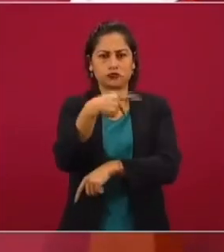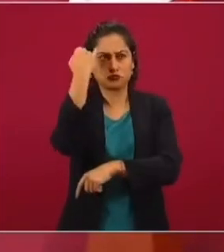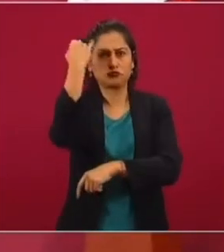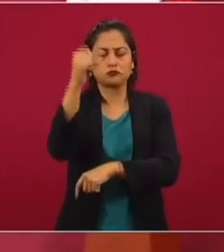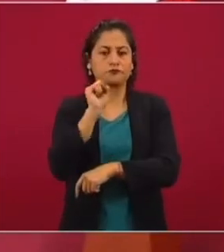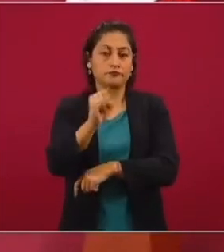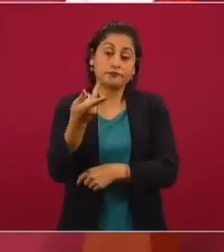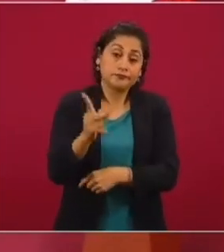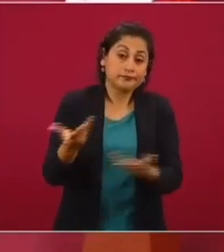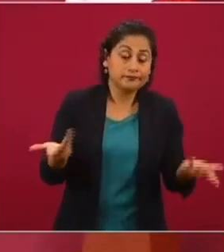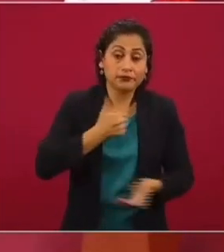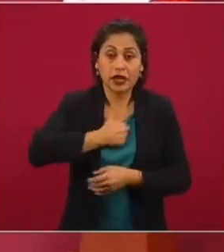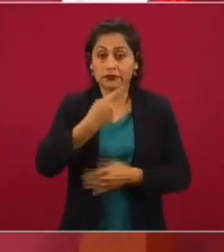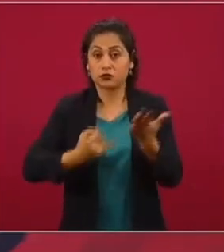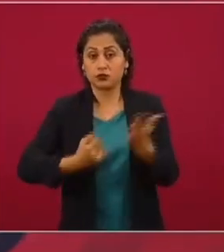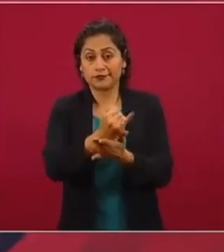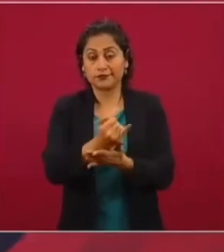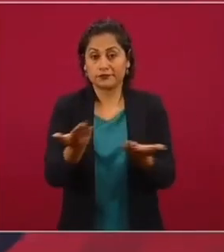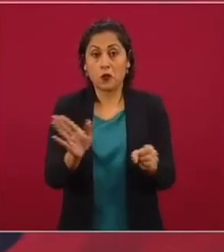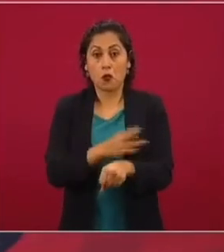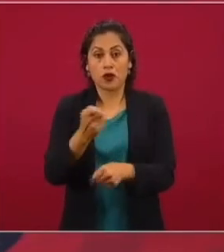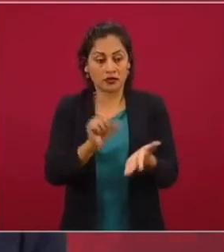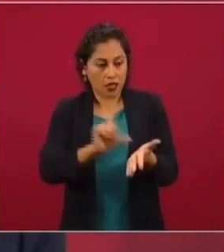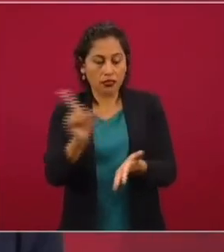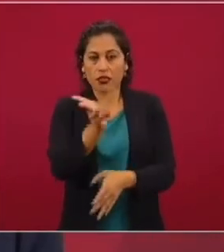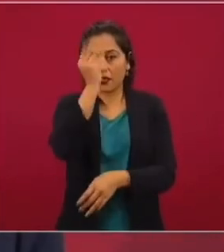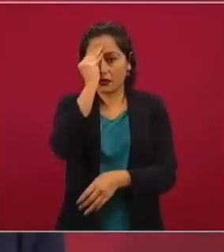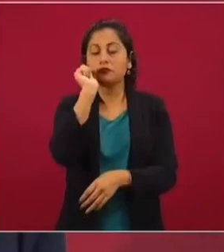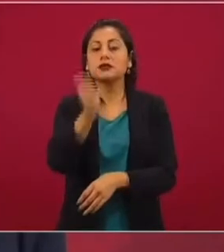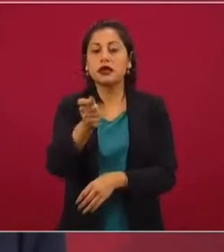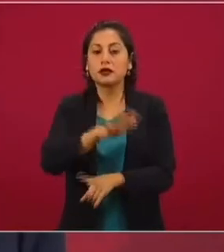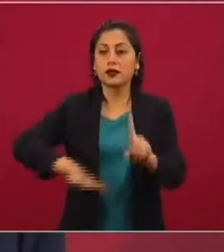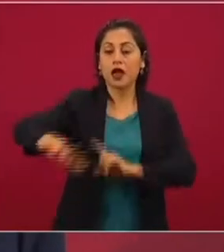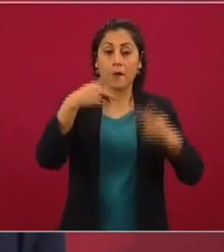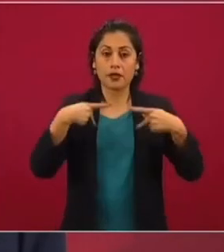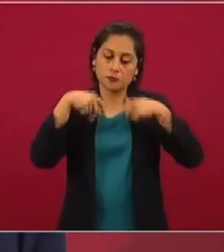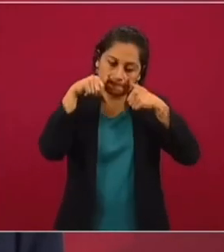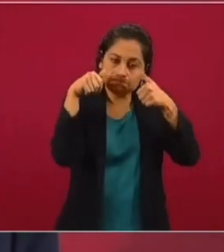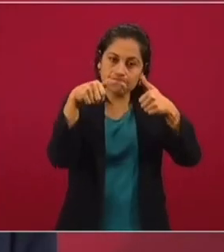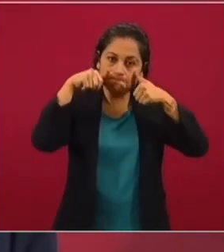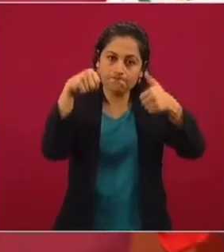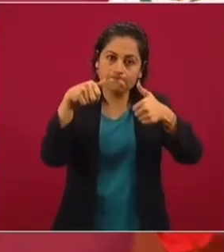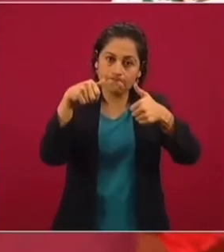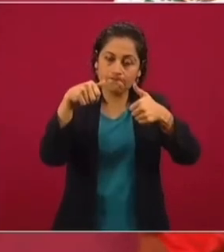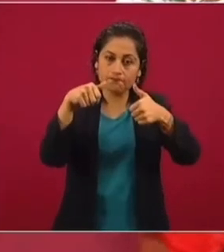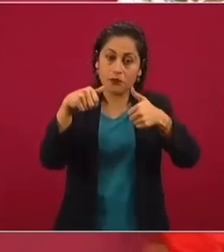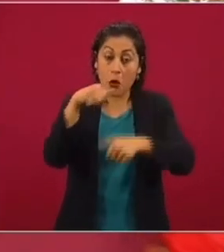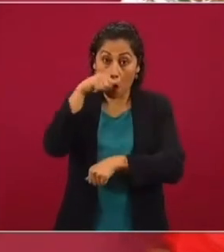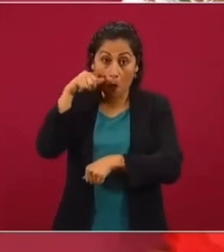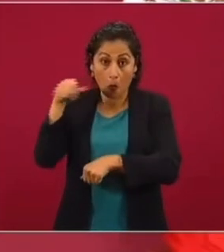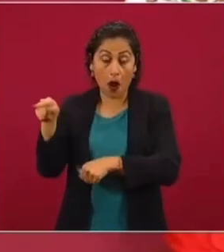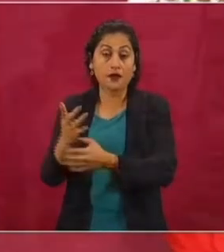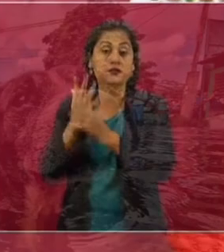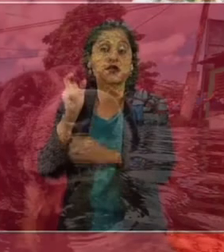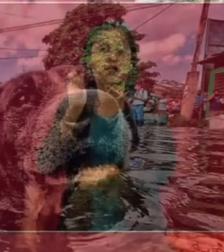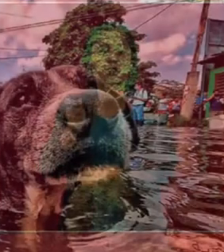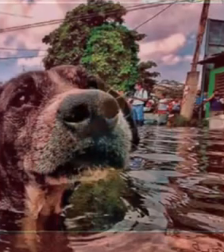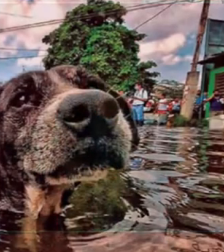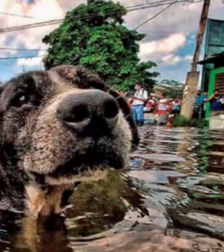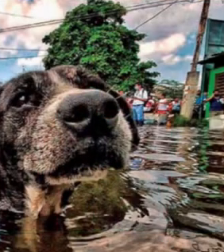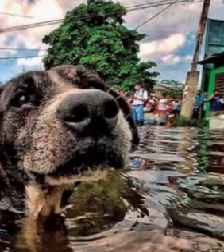Entonces, la lección es nunca darle la espalda al pueblo. Como sea, con el pueblo, todo sin el pueblo, nada.